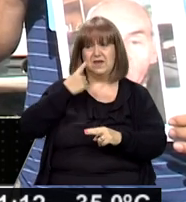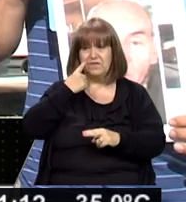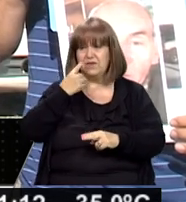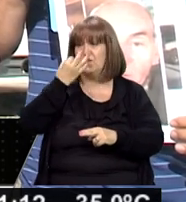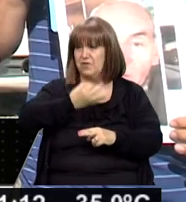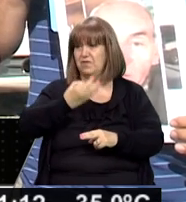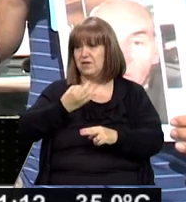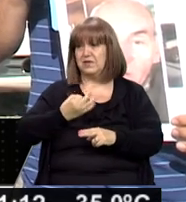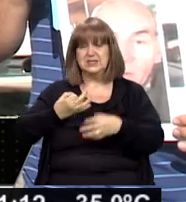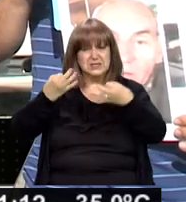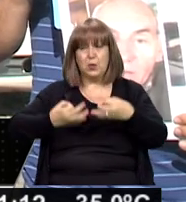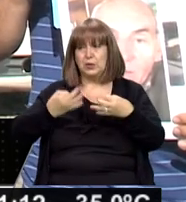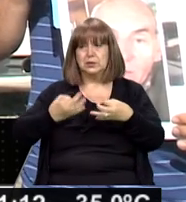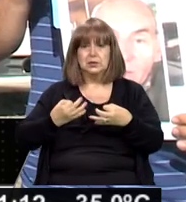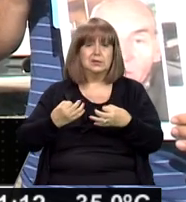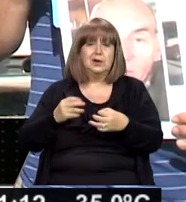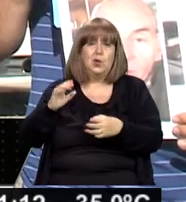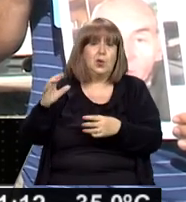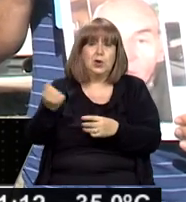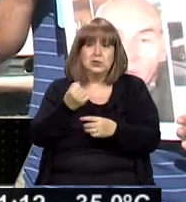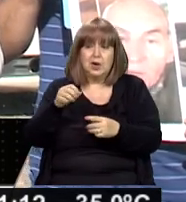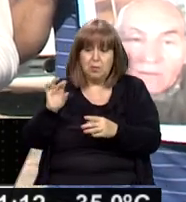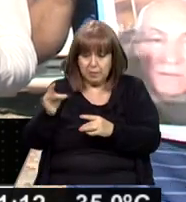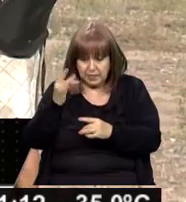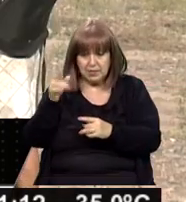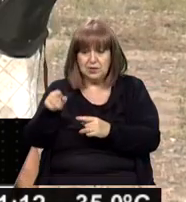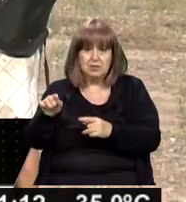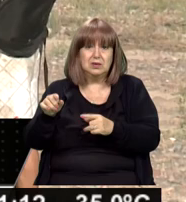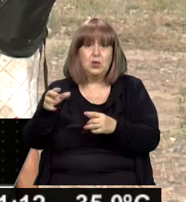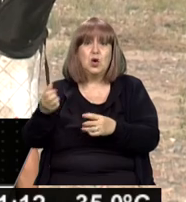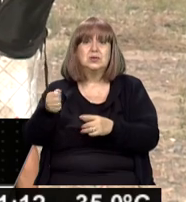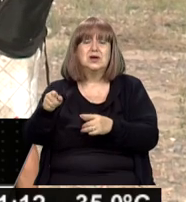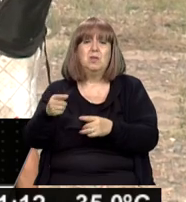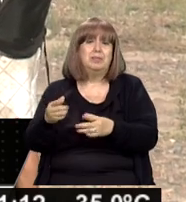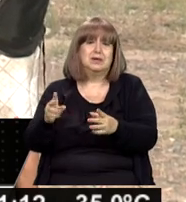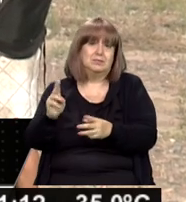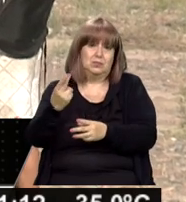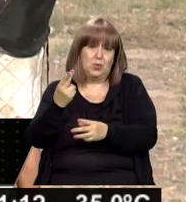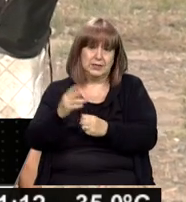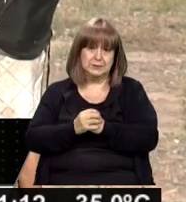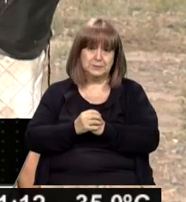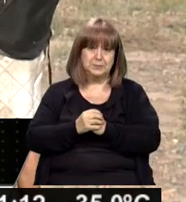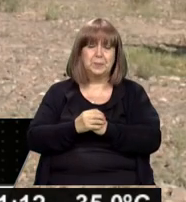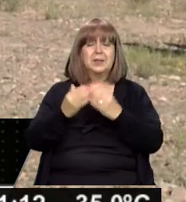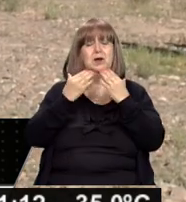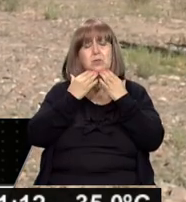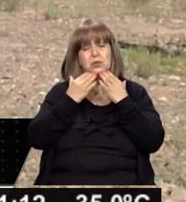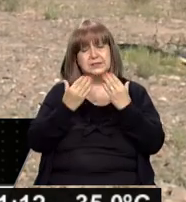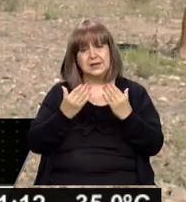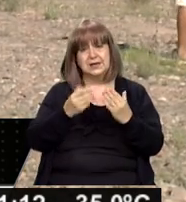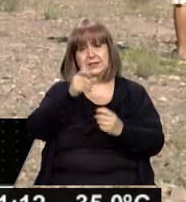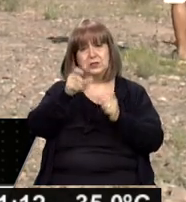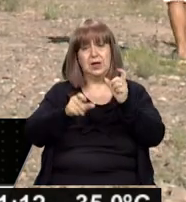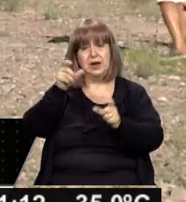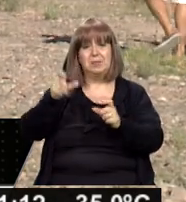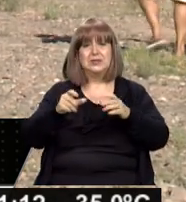y bueno, eso es, nos encontramos mal directamente. Le queremos agradecer a todas las personas de lo